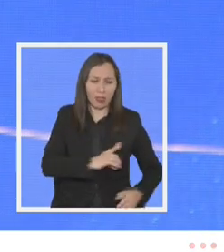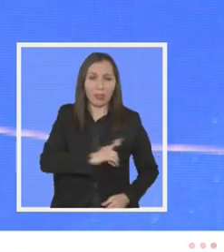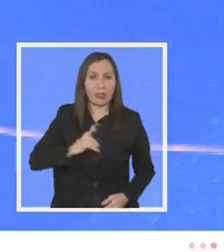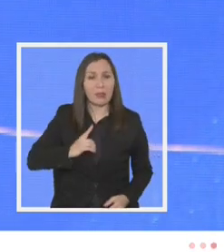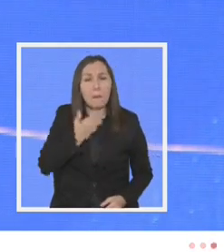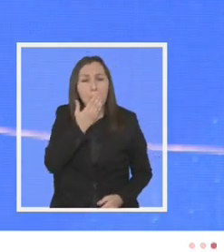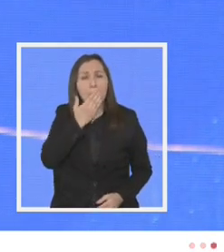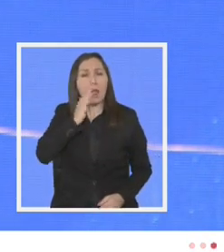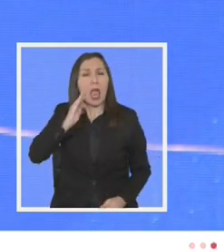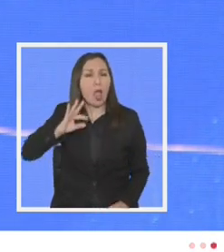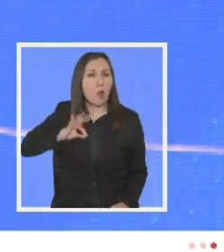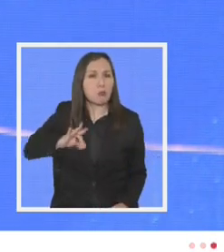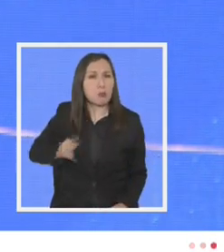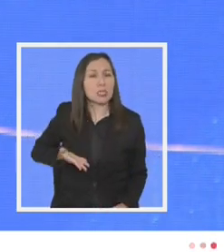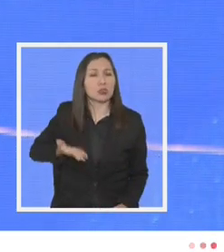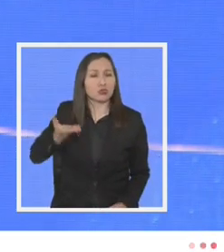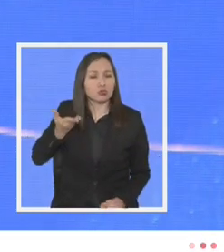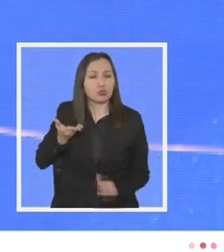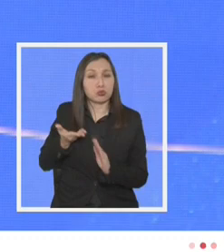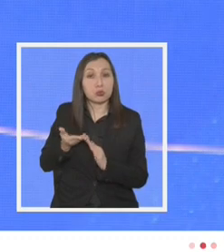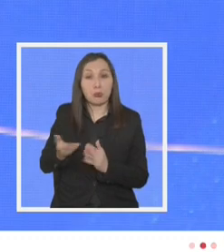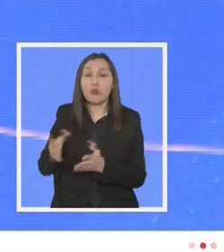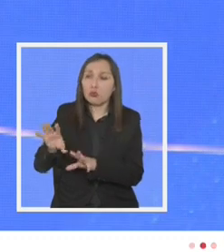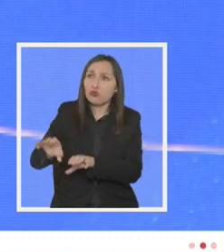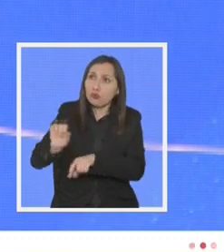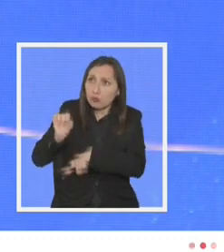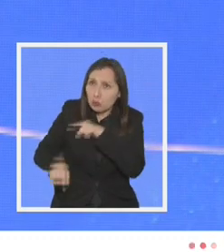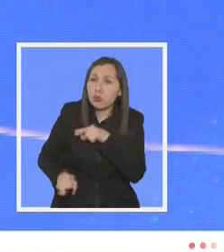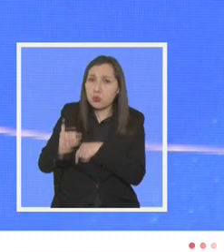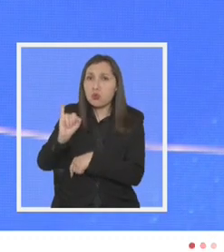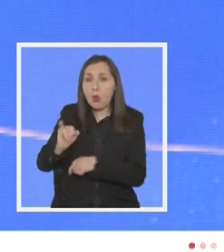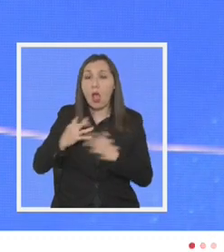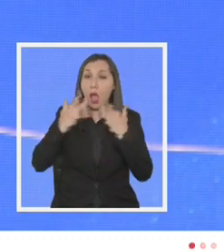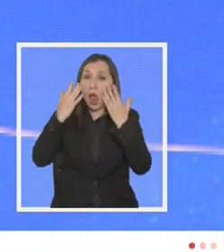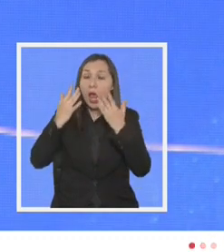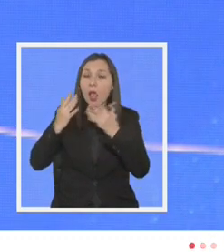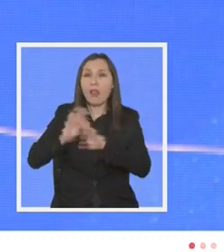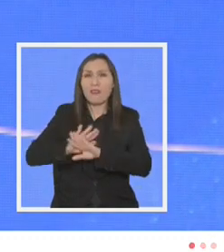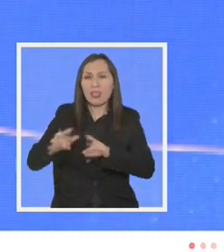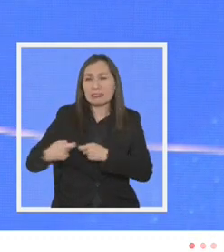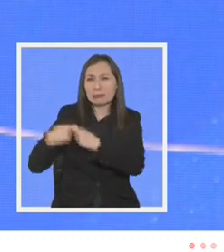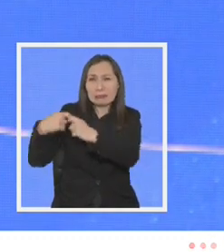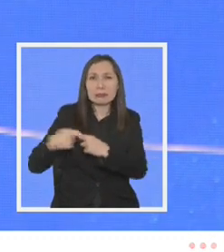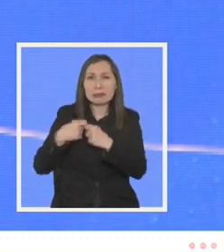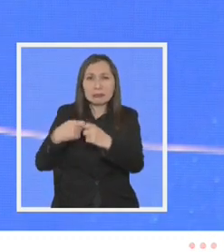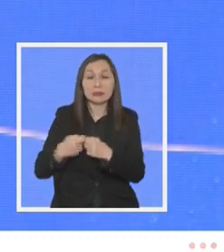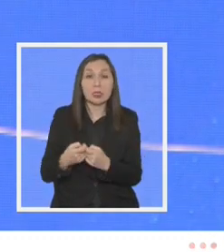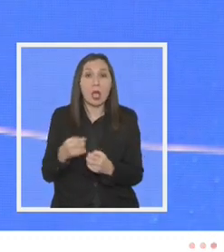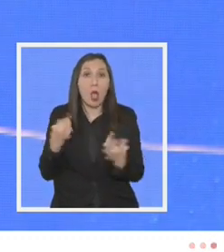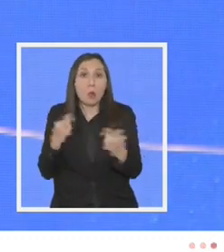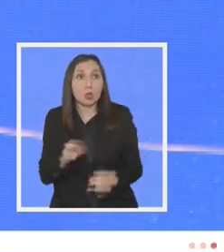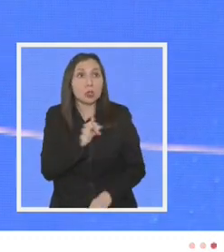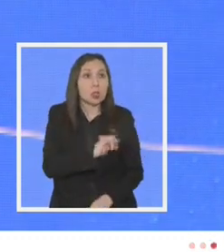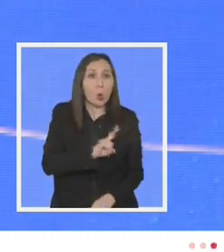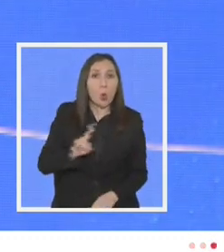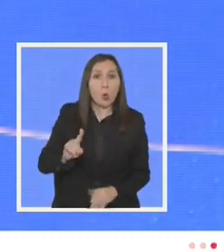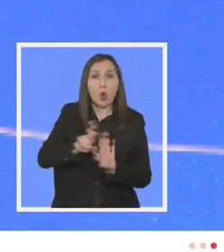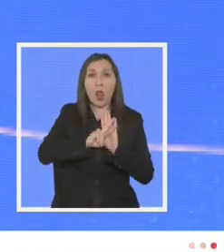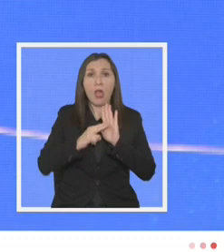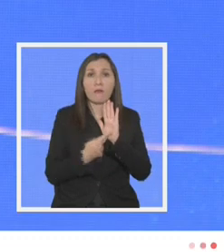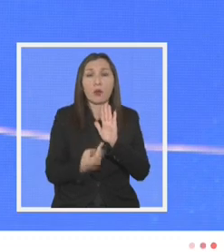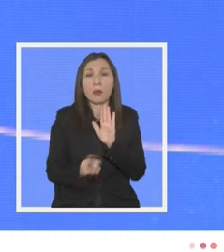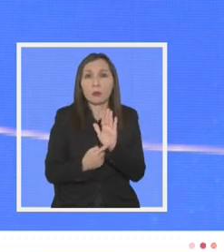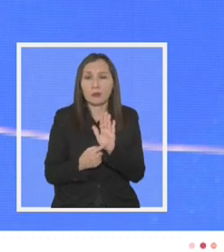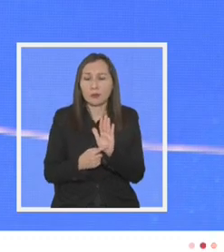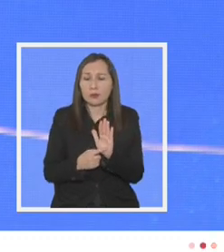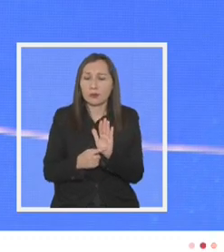mejor pensión lo tomamos y me alegro que hayamos superado el debate respecto de la oportunidad o no de una reforma